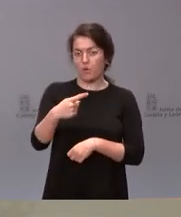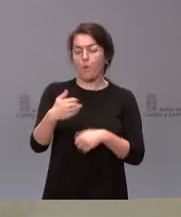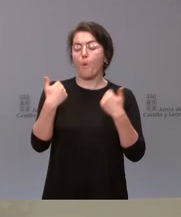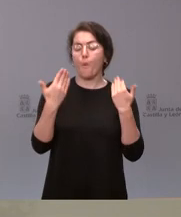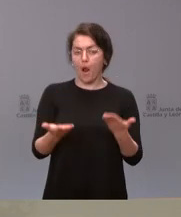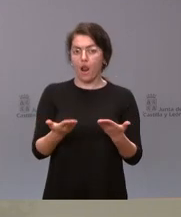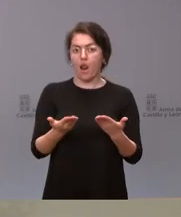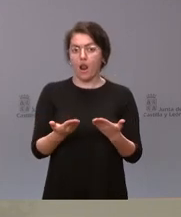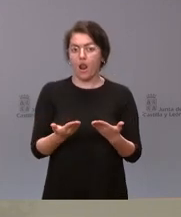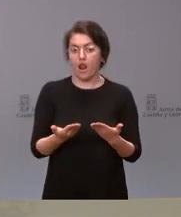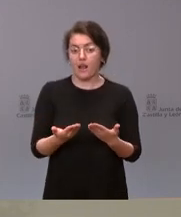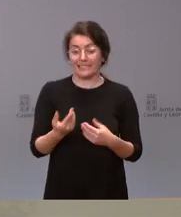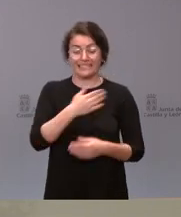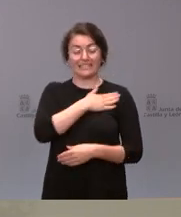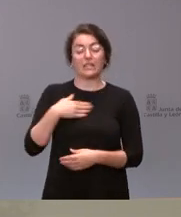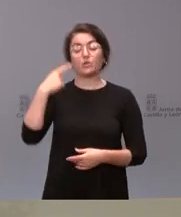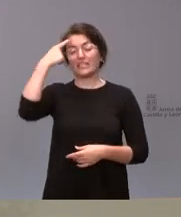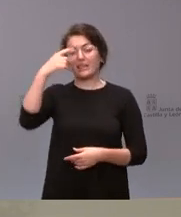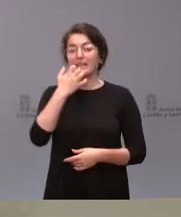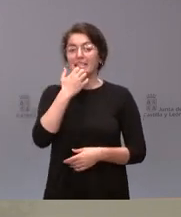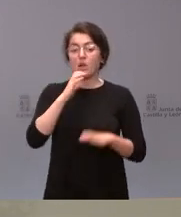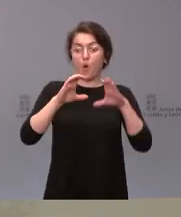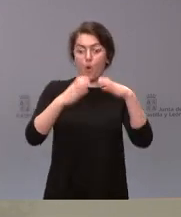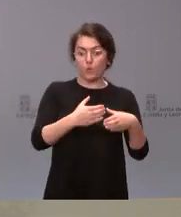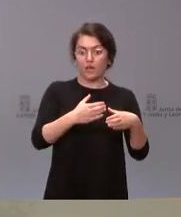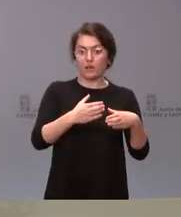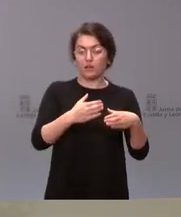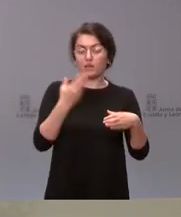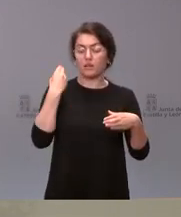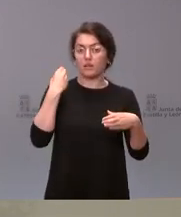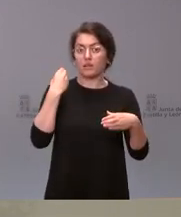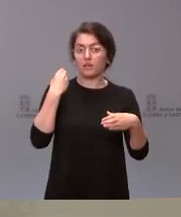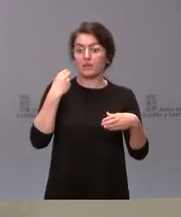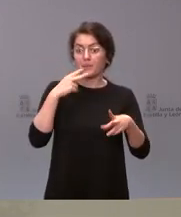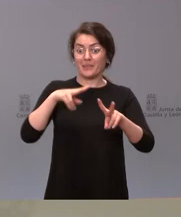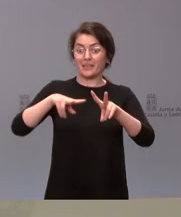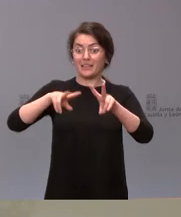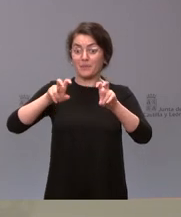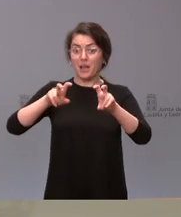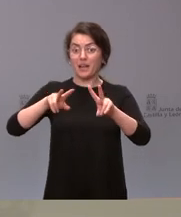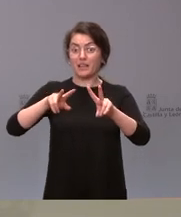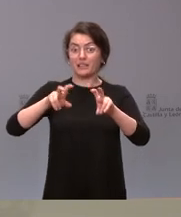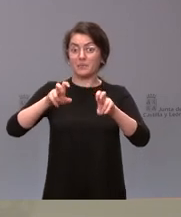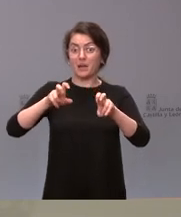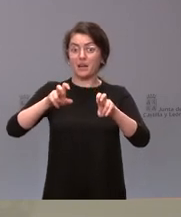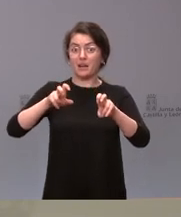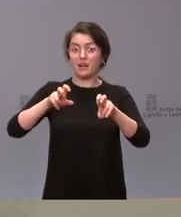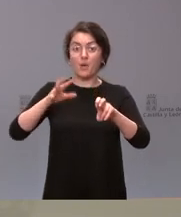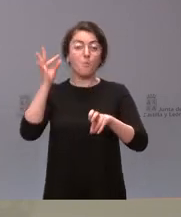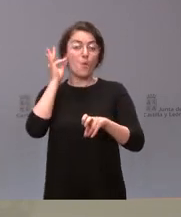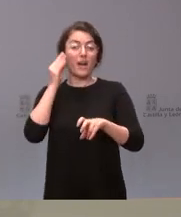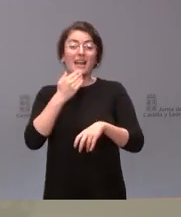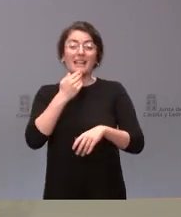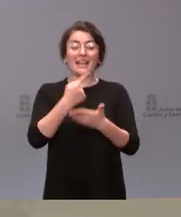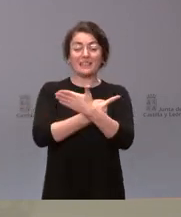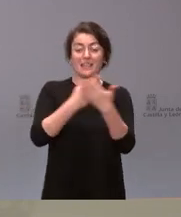Me gustaría saber si la Junta está de acuerdo con que puedan abortar las mujeres de 16 años sin